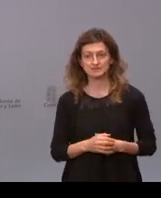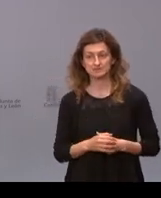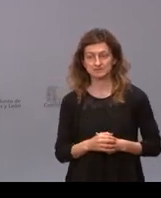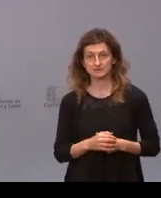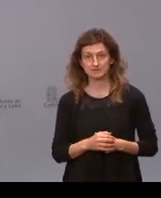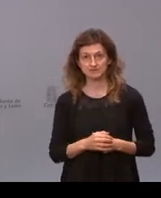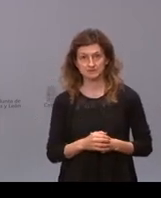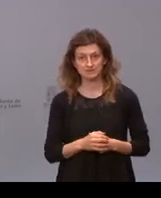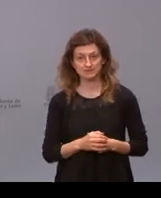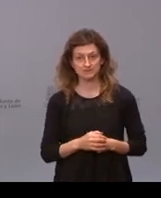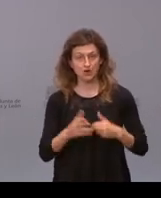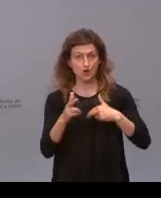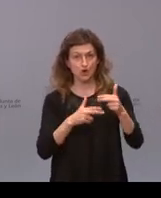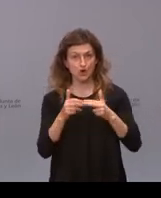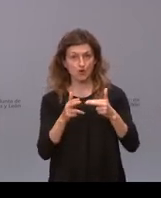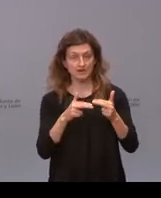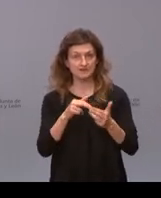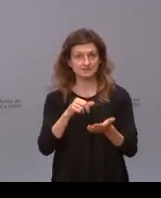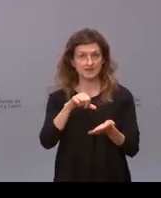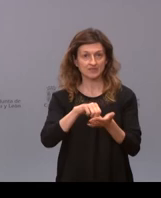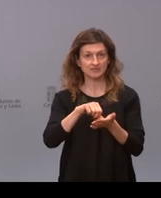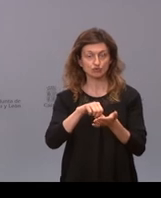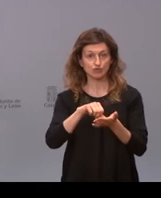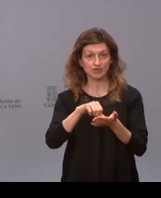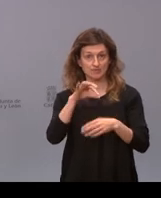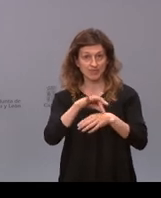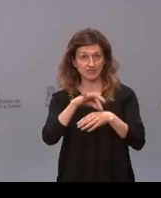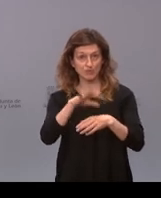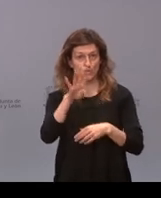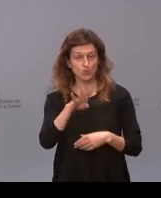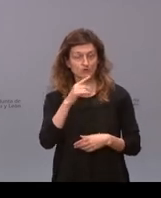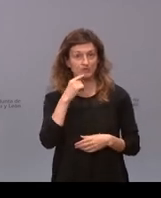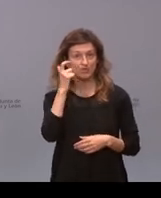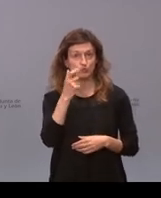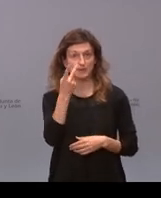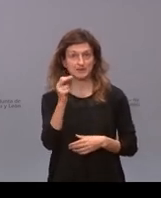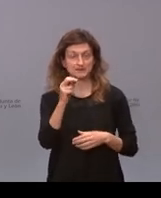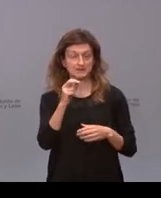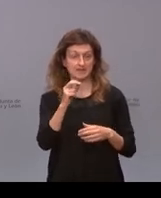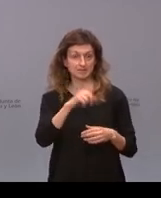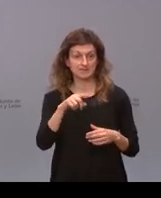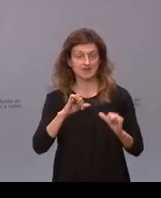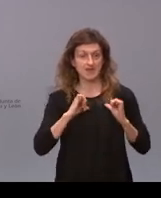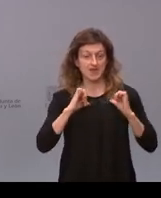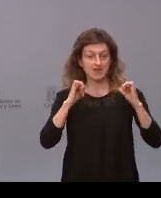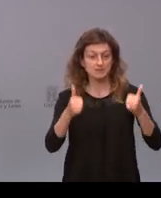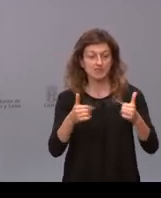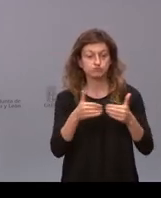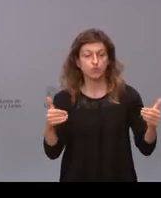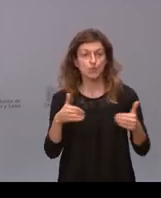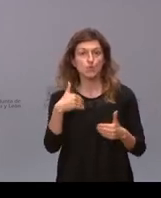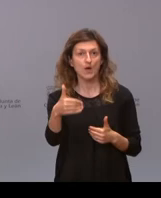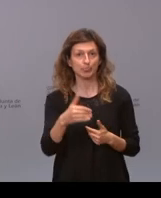cuándo comenzarán las obras del centro de salud segovia 4 han indicado que durarán unos 20 meses desde el inicio cuándo se va a producir ese inicio